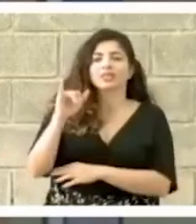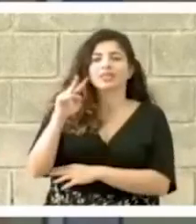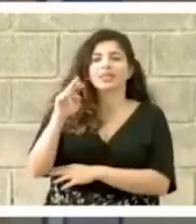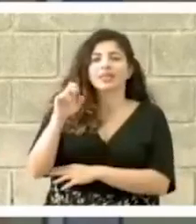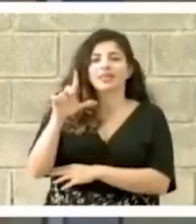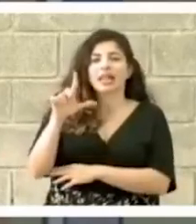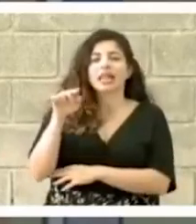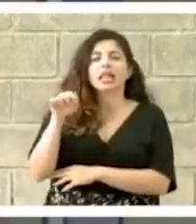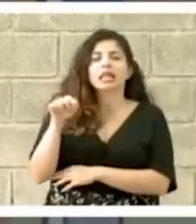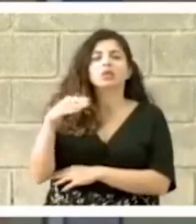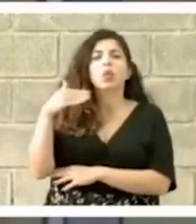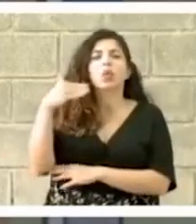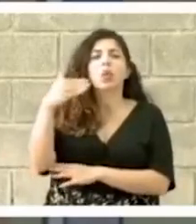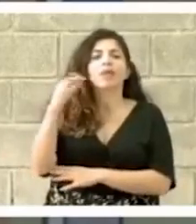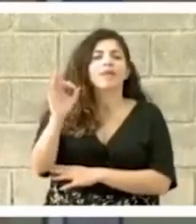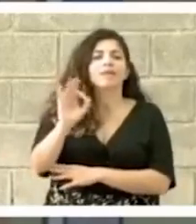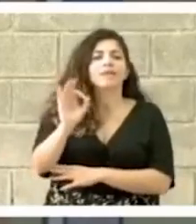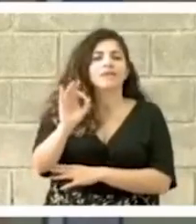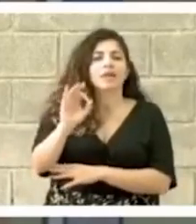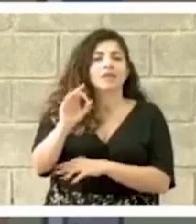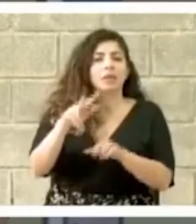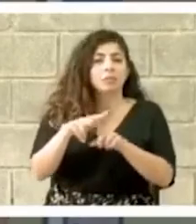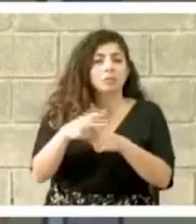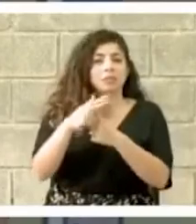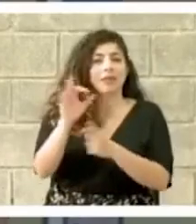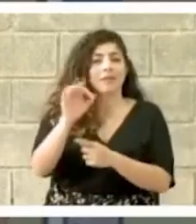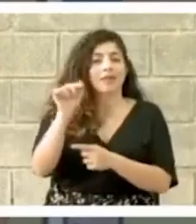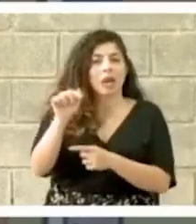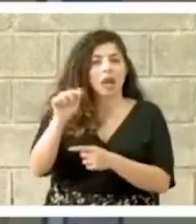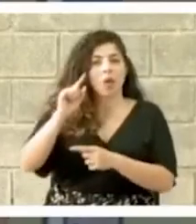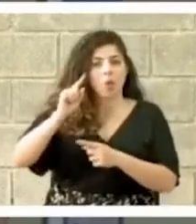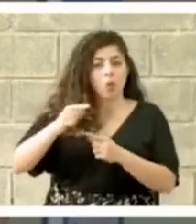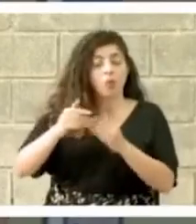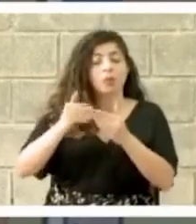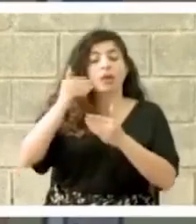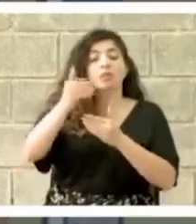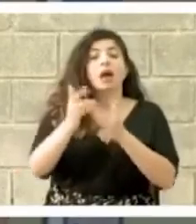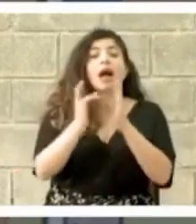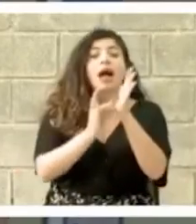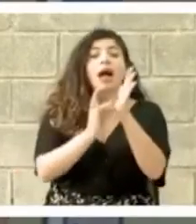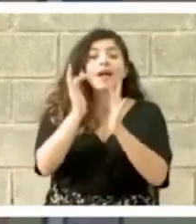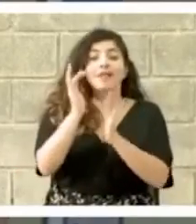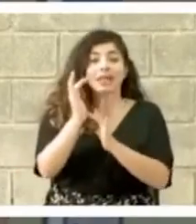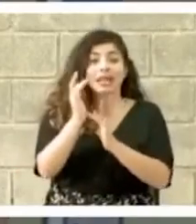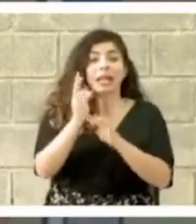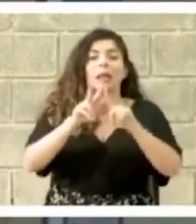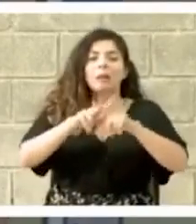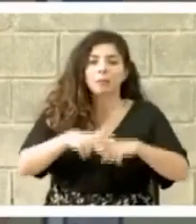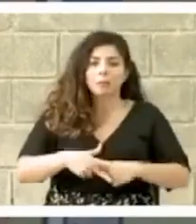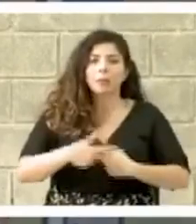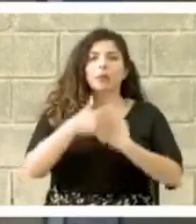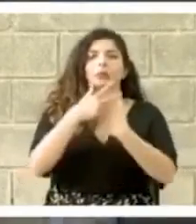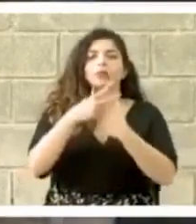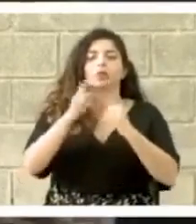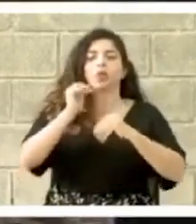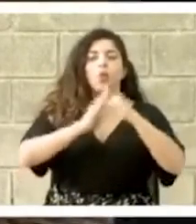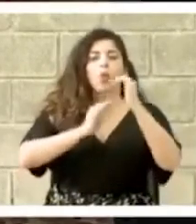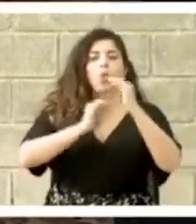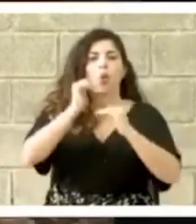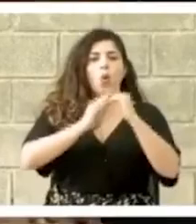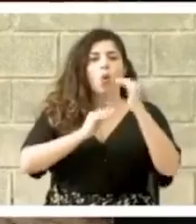Eso se va a dar a principios de febrero. Y luego en abril se hará el inicio de la obra